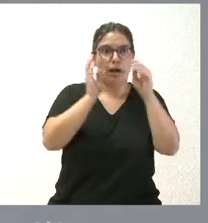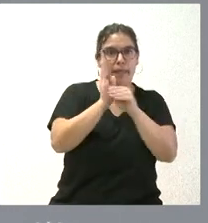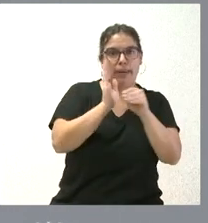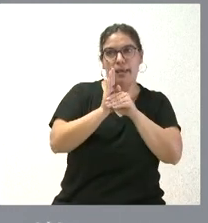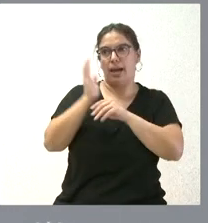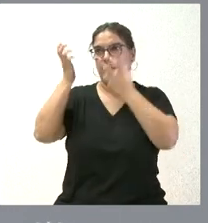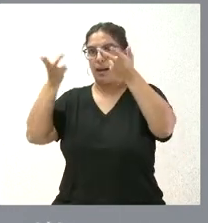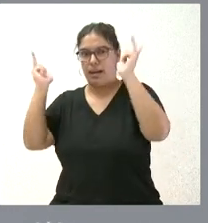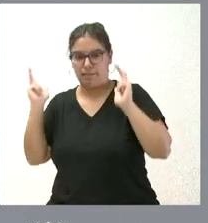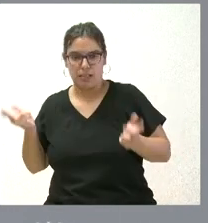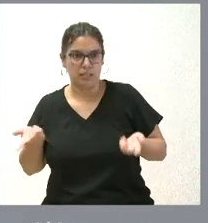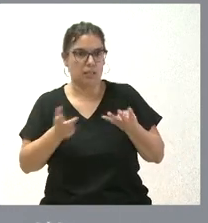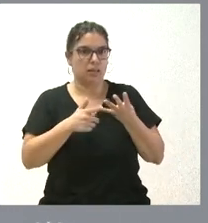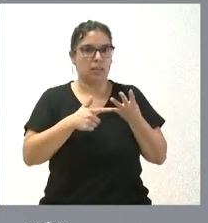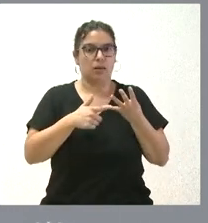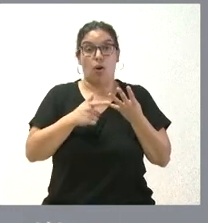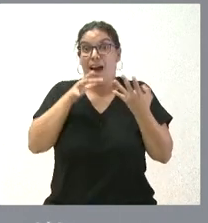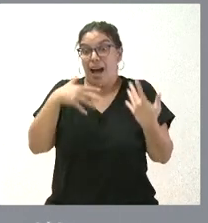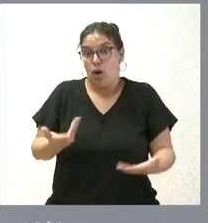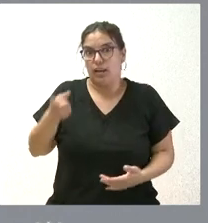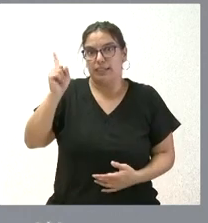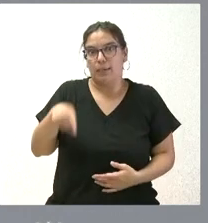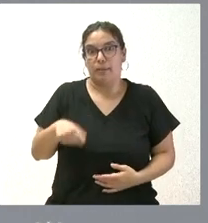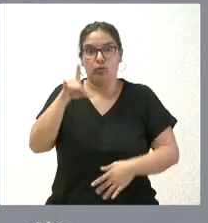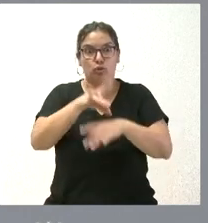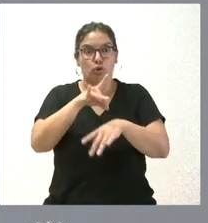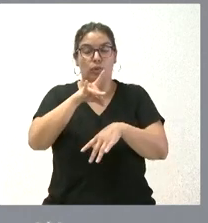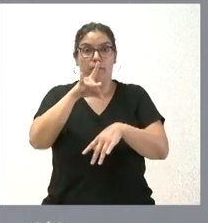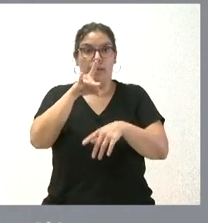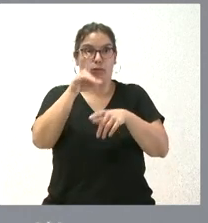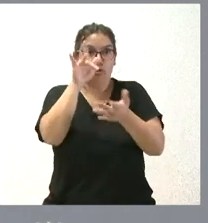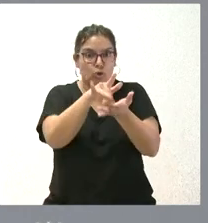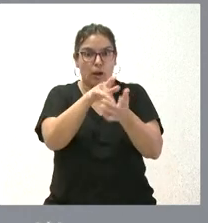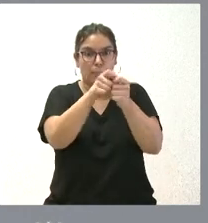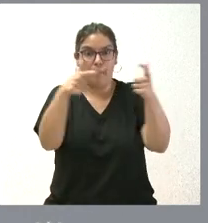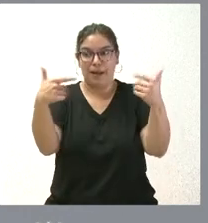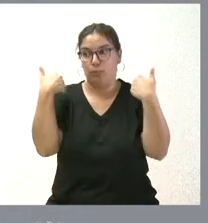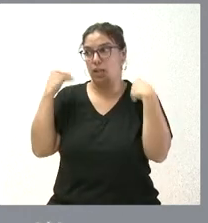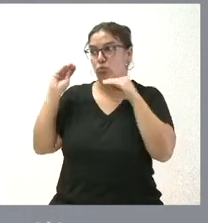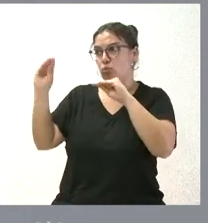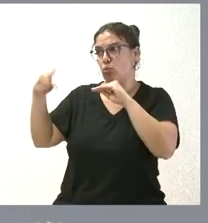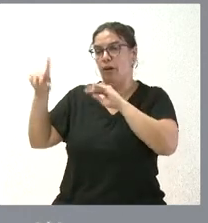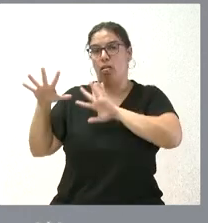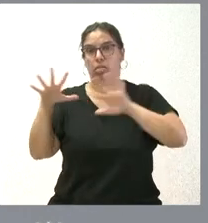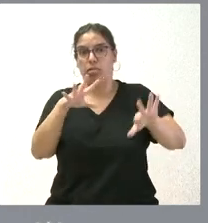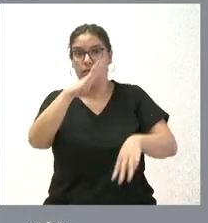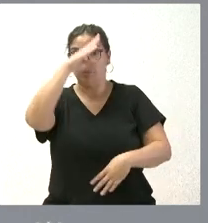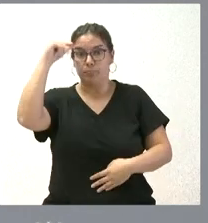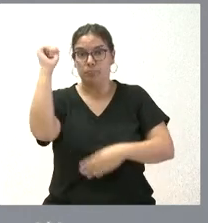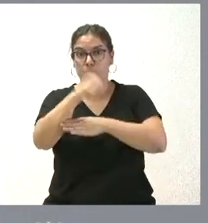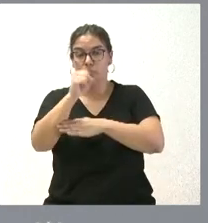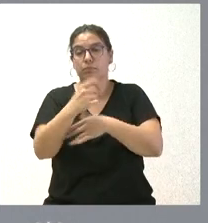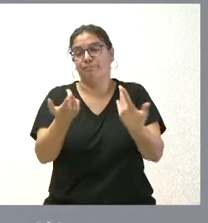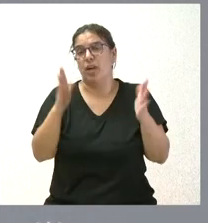fauna silvestre, o incluso ahora abandono cuando hay una enfermedad cuya competencia es del Gobierno de España, pues, lógicamente, entendemos